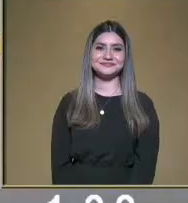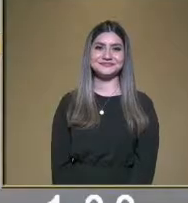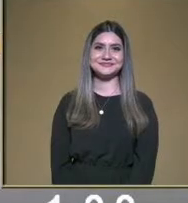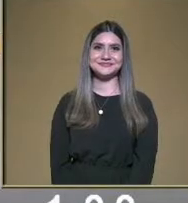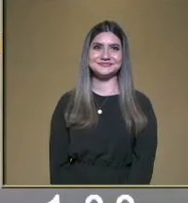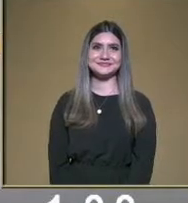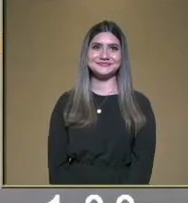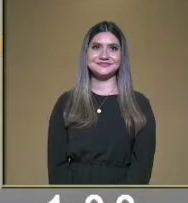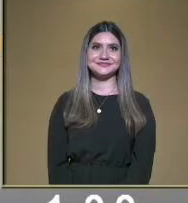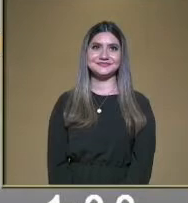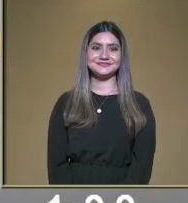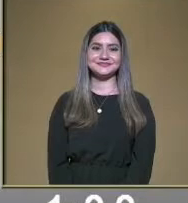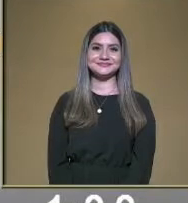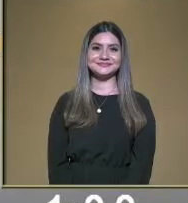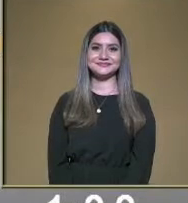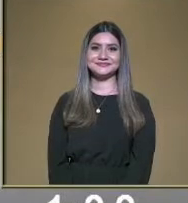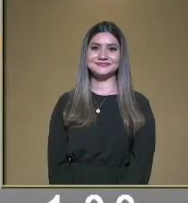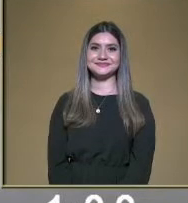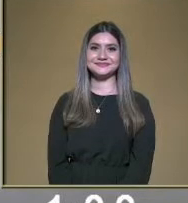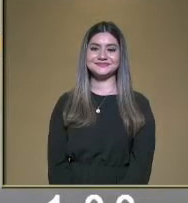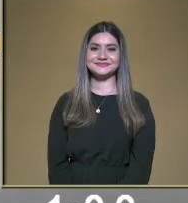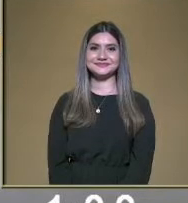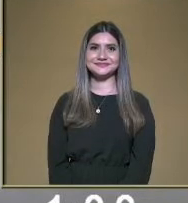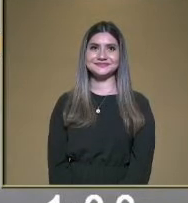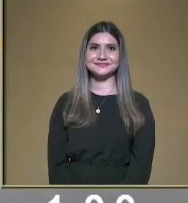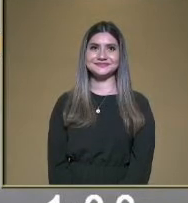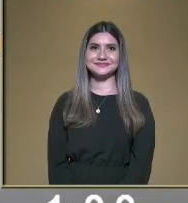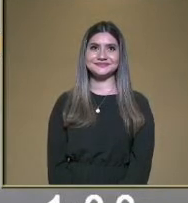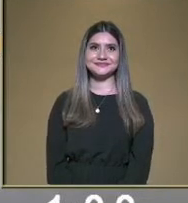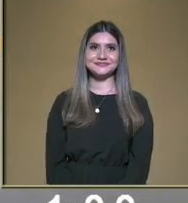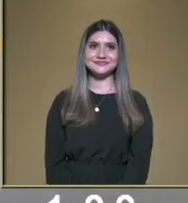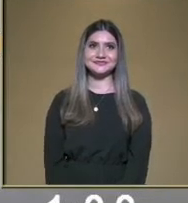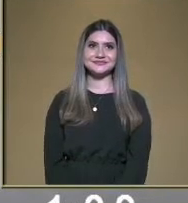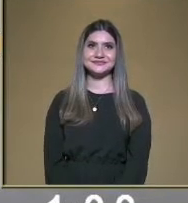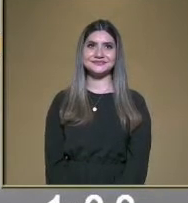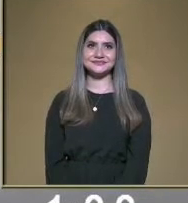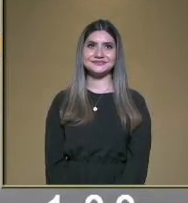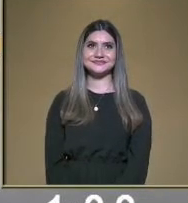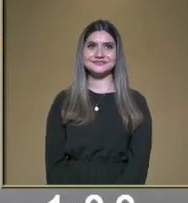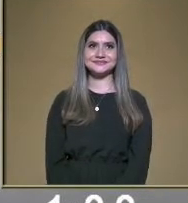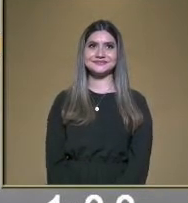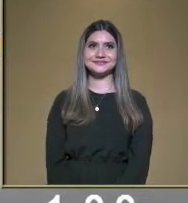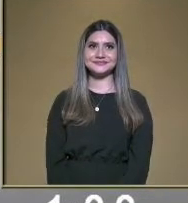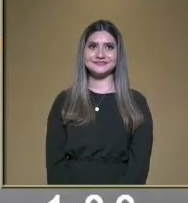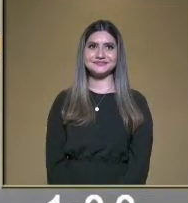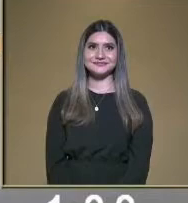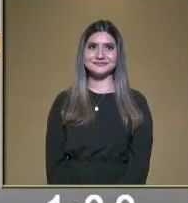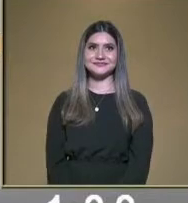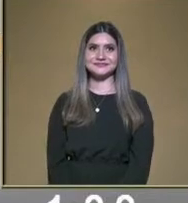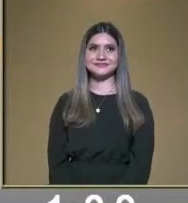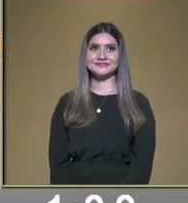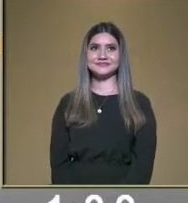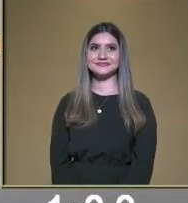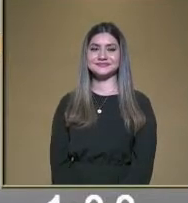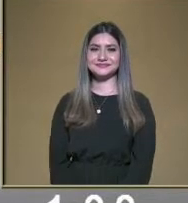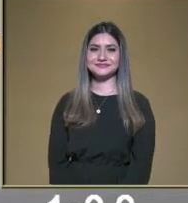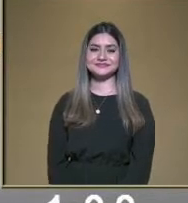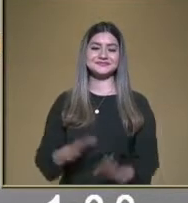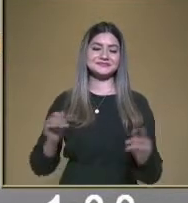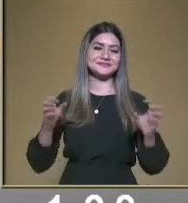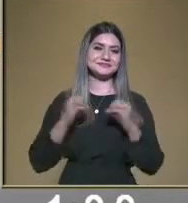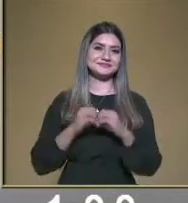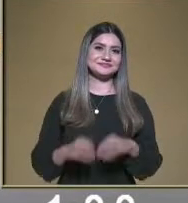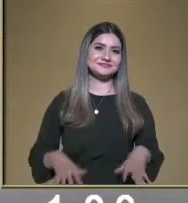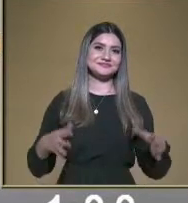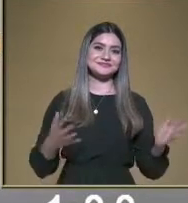A ver, creo que ahí, ¿cuál era la regla? Tenía que pisar, ¿verdad? Sí, ya está. El espacio.